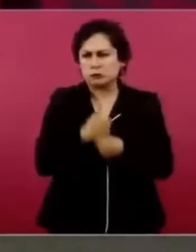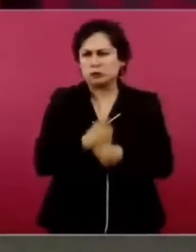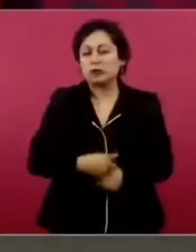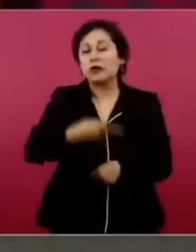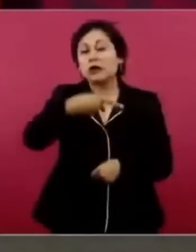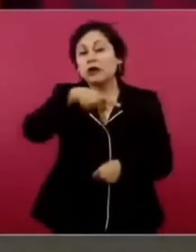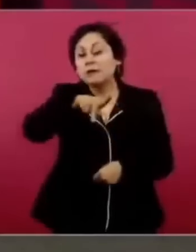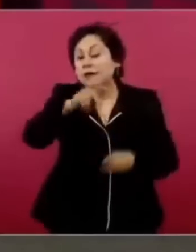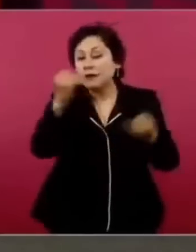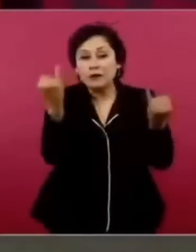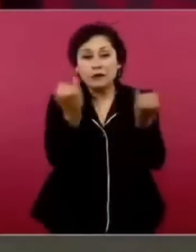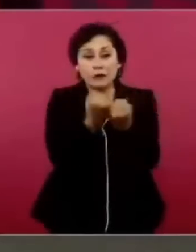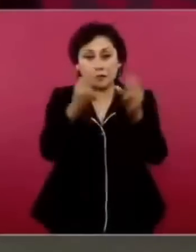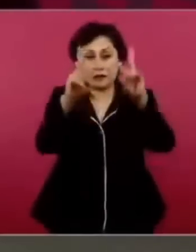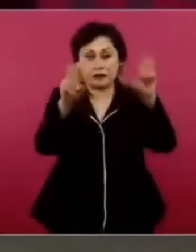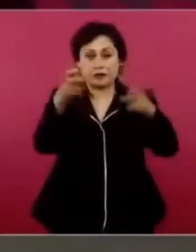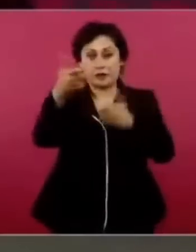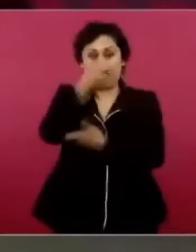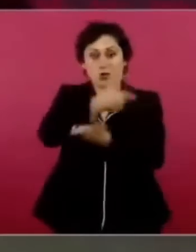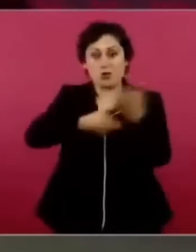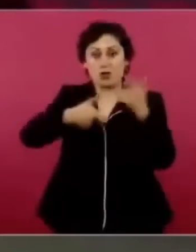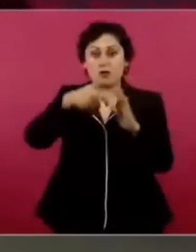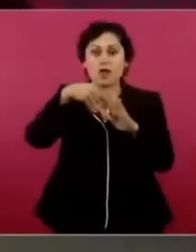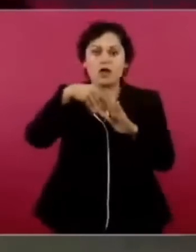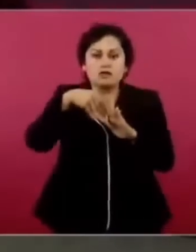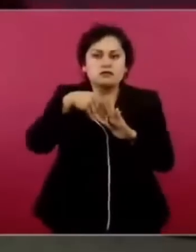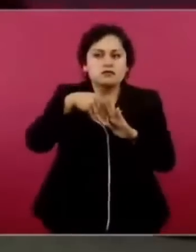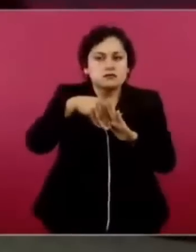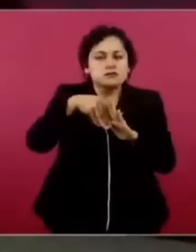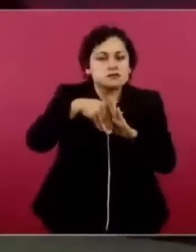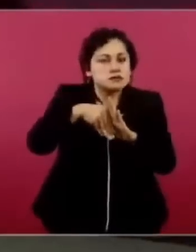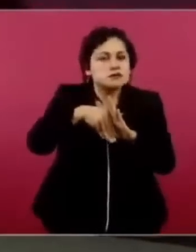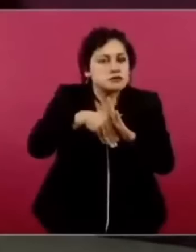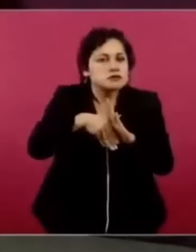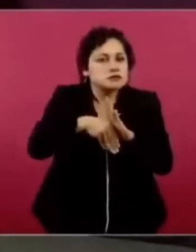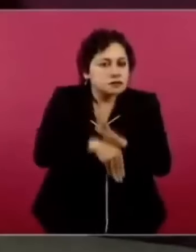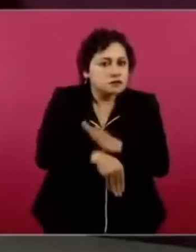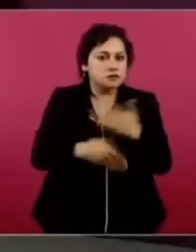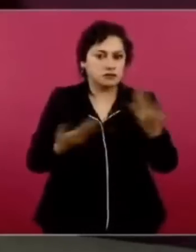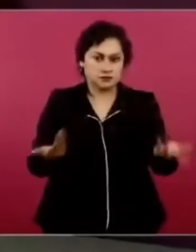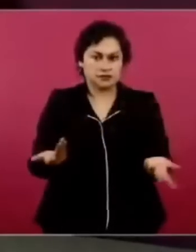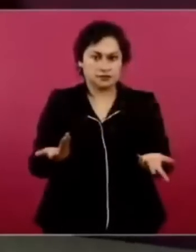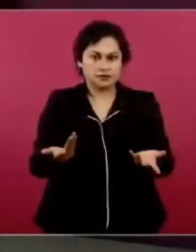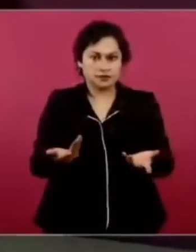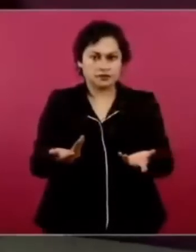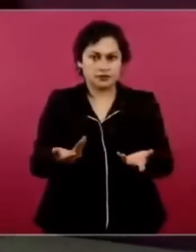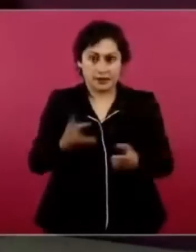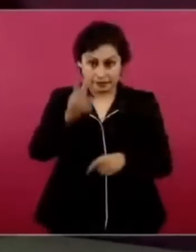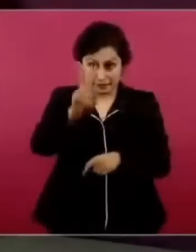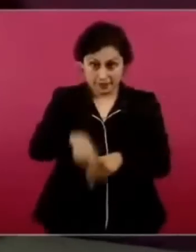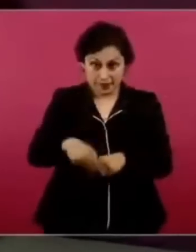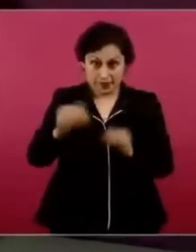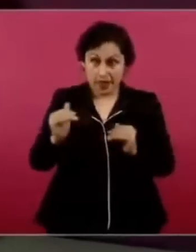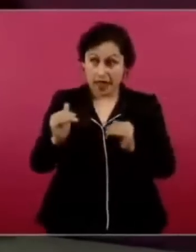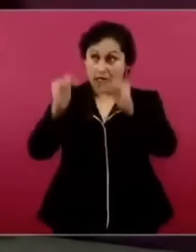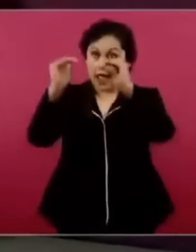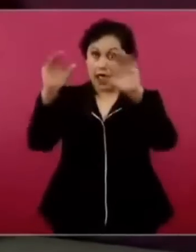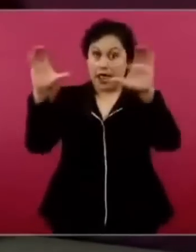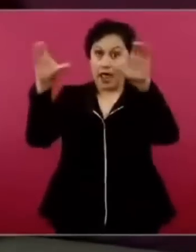vinieron los de arriba, aquí, a Palacio,